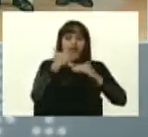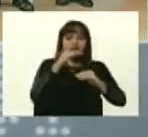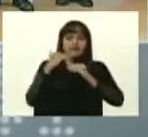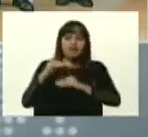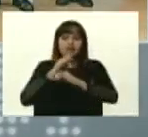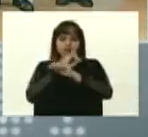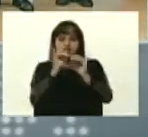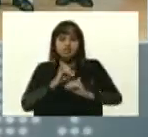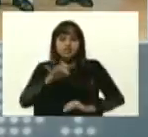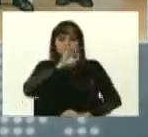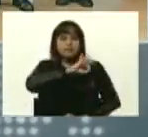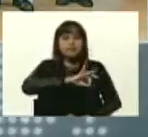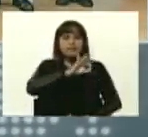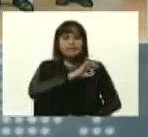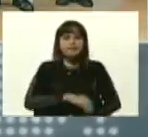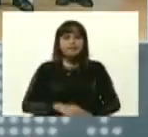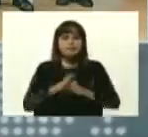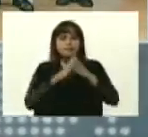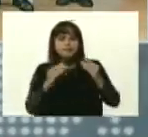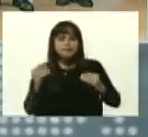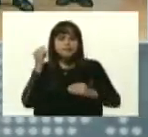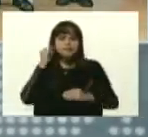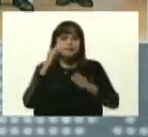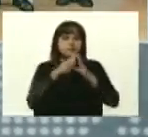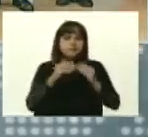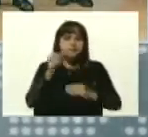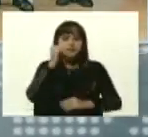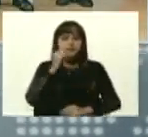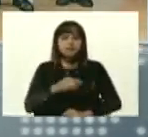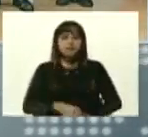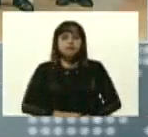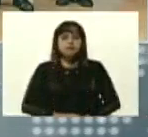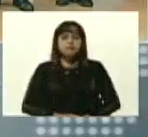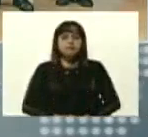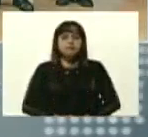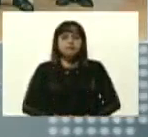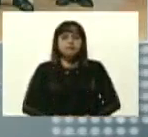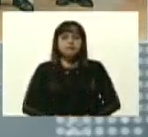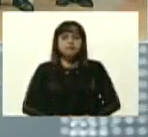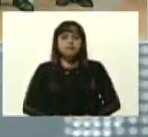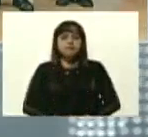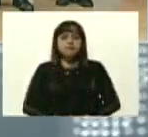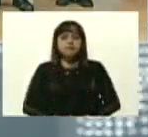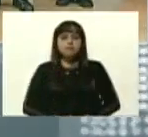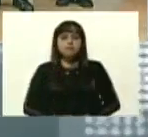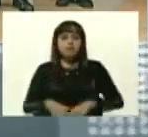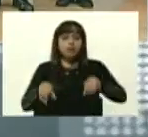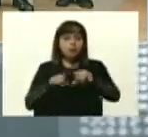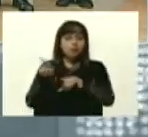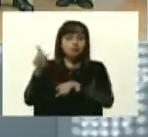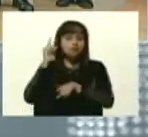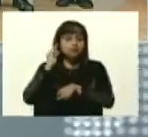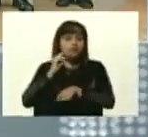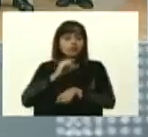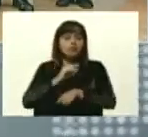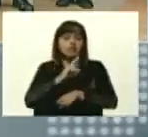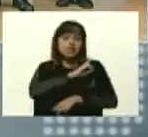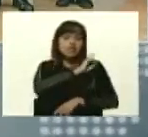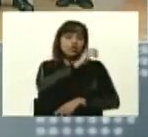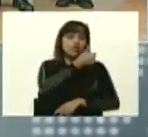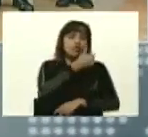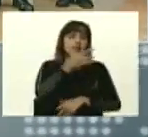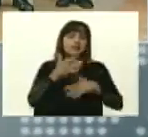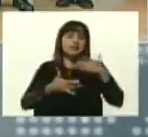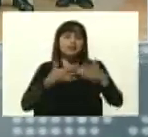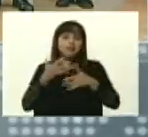felicidad social para todos y todas. Igual, Julia es directora de aplicaciones espaciales,